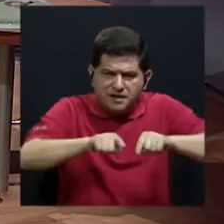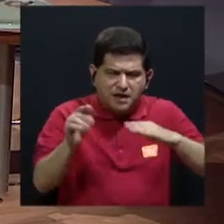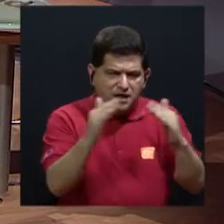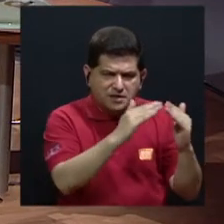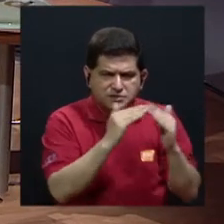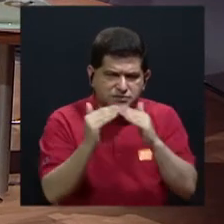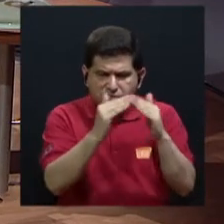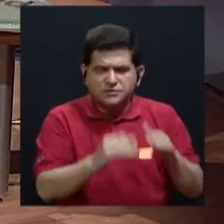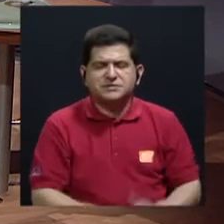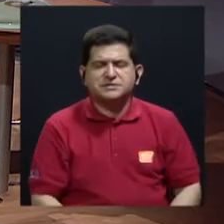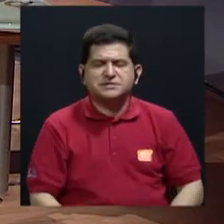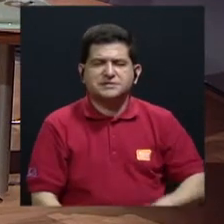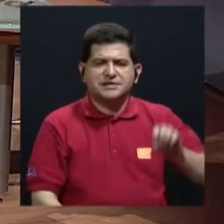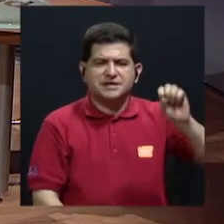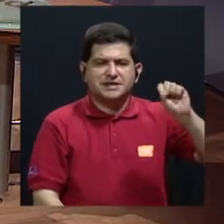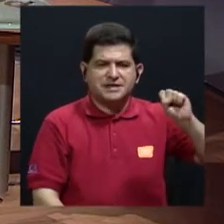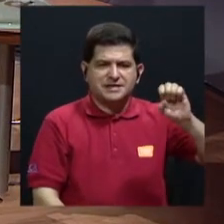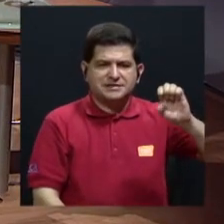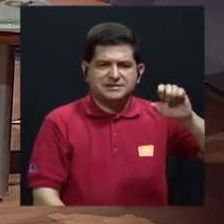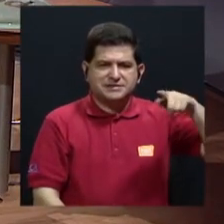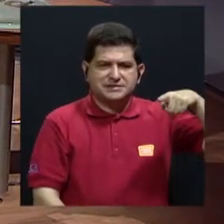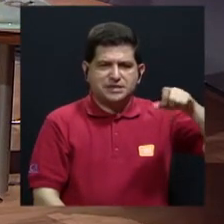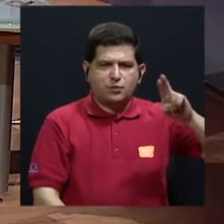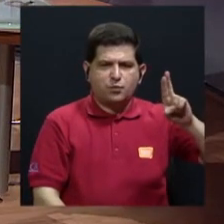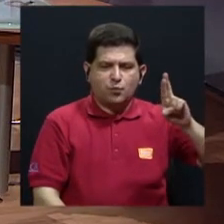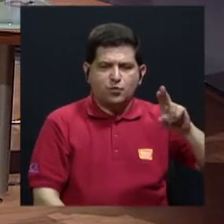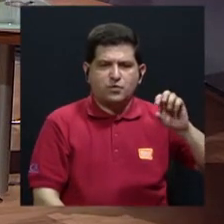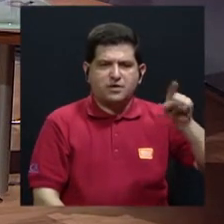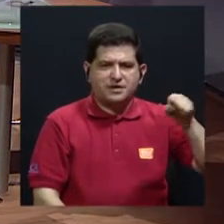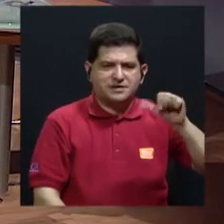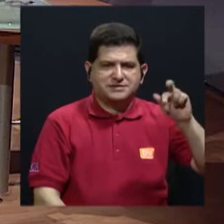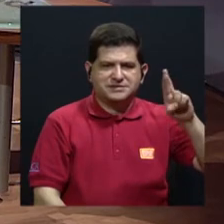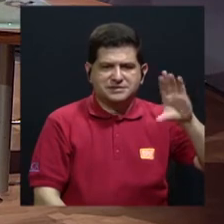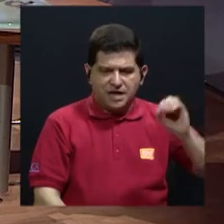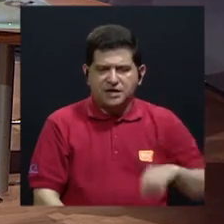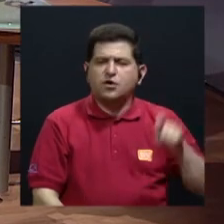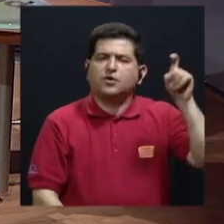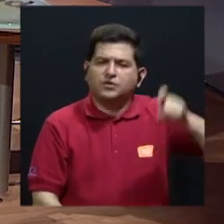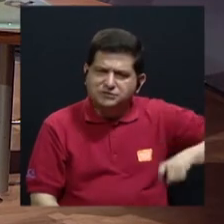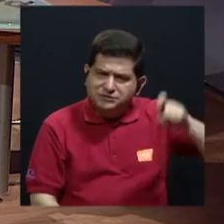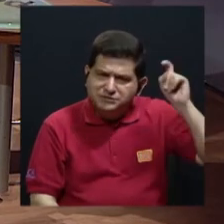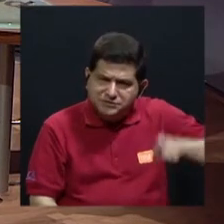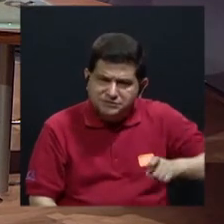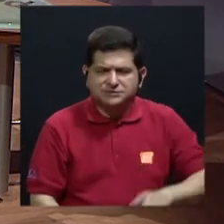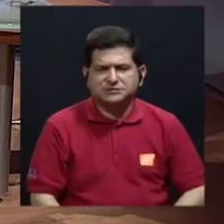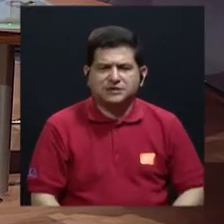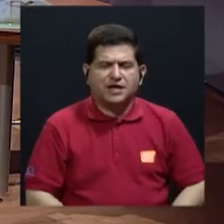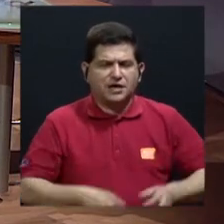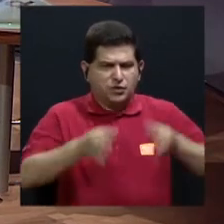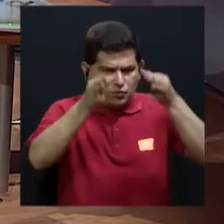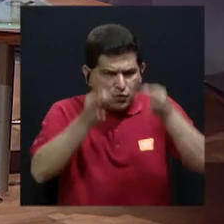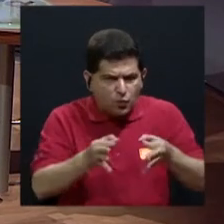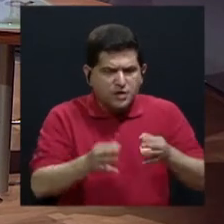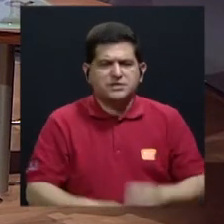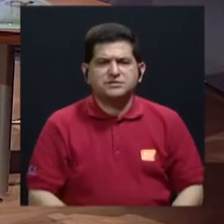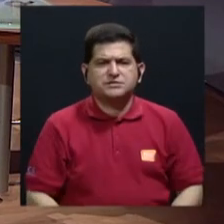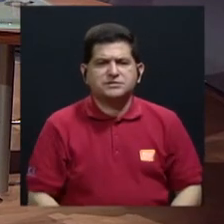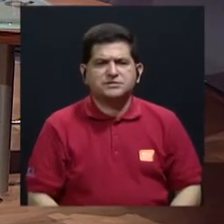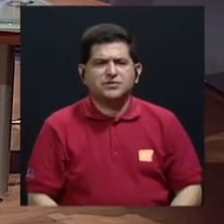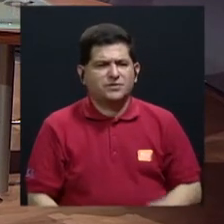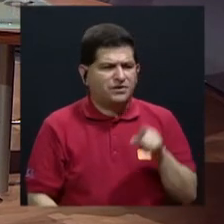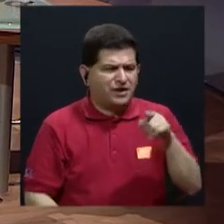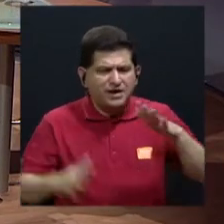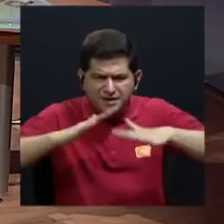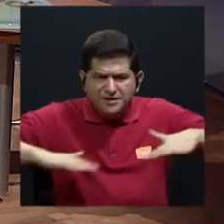comunidad Sepul Sarco se ve la necesidad de llegar a un juicio en los tribunales de